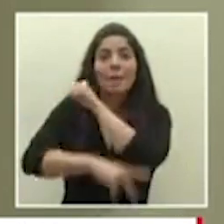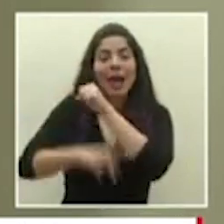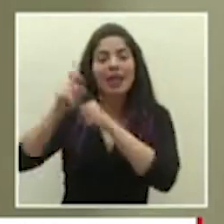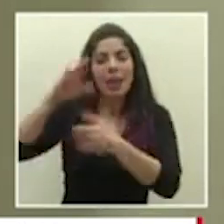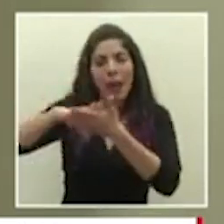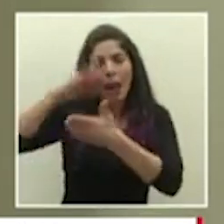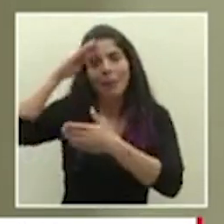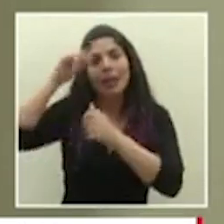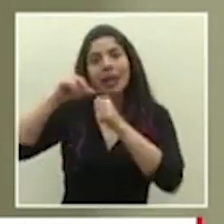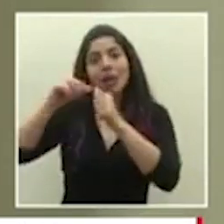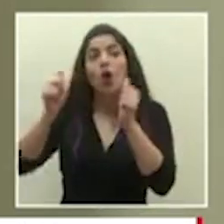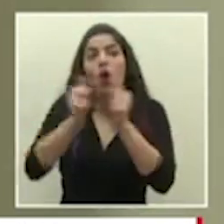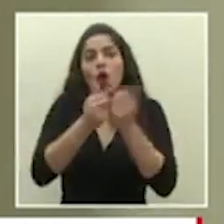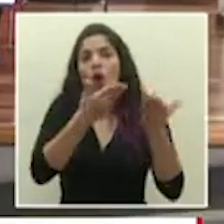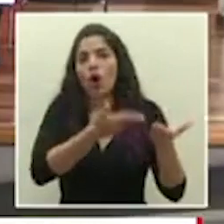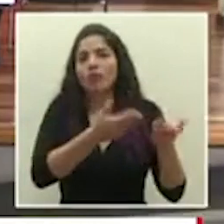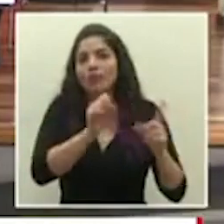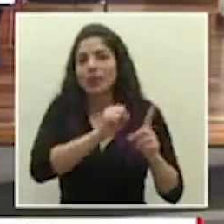dentro de este contexto